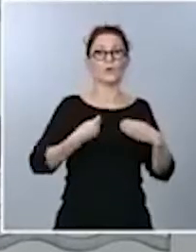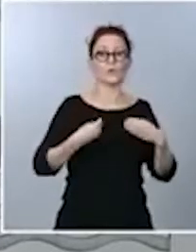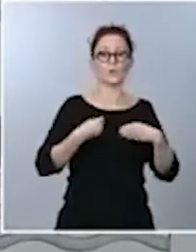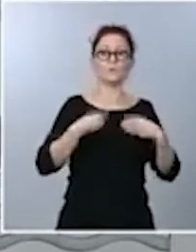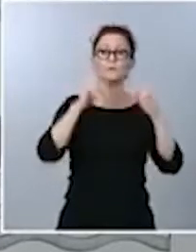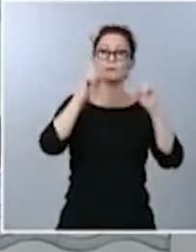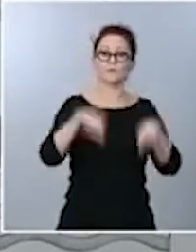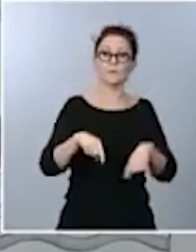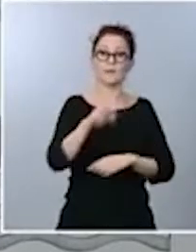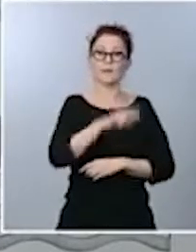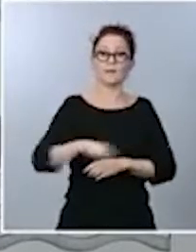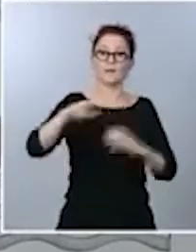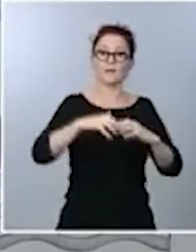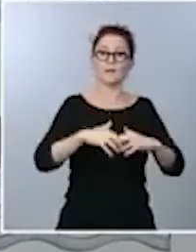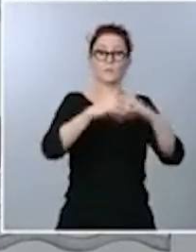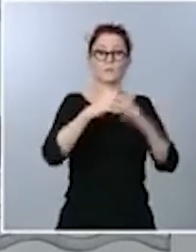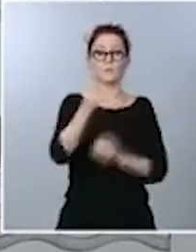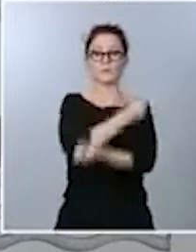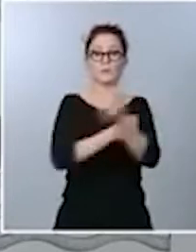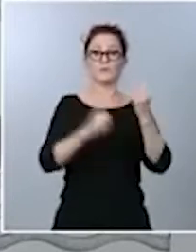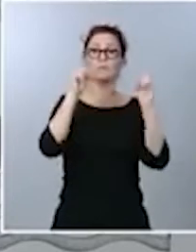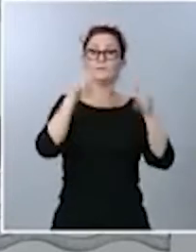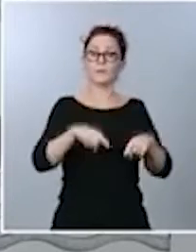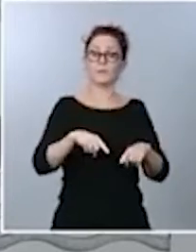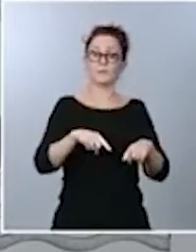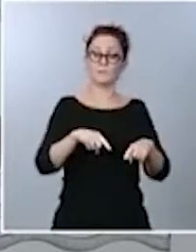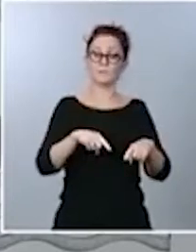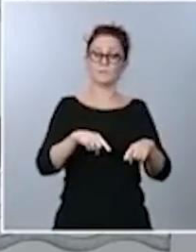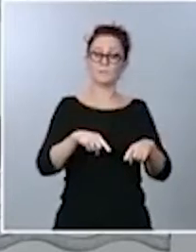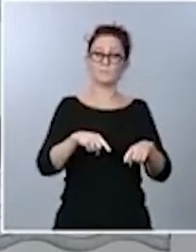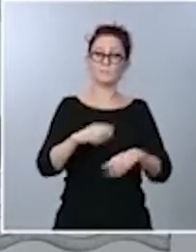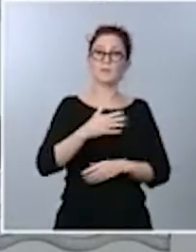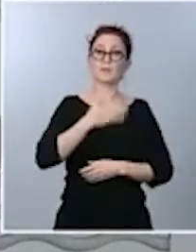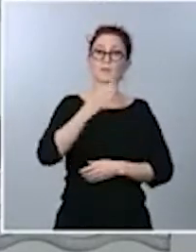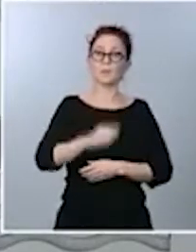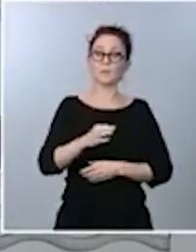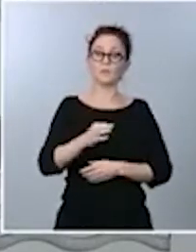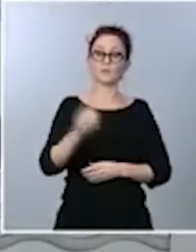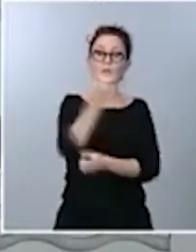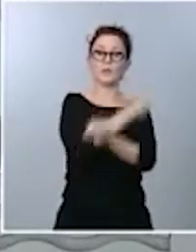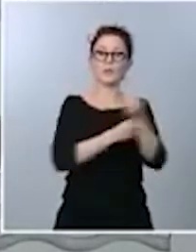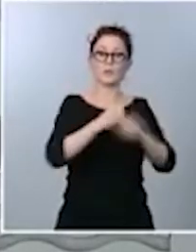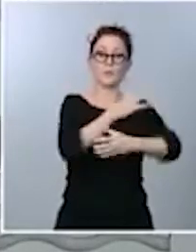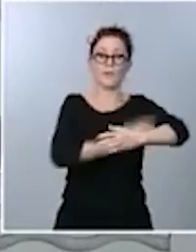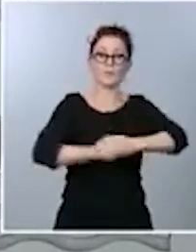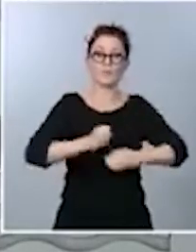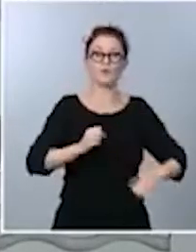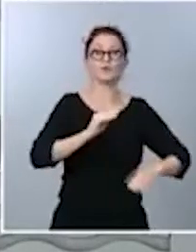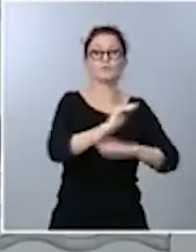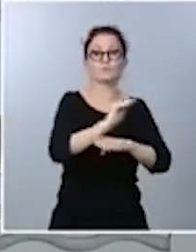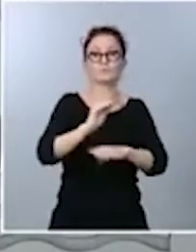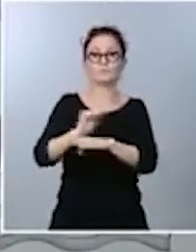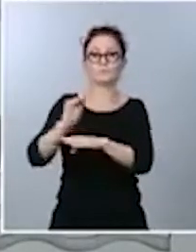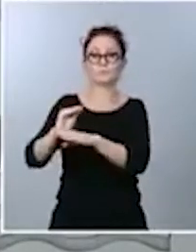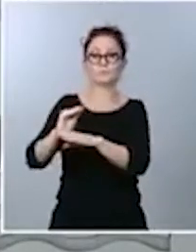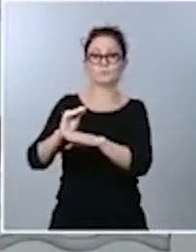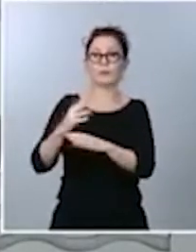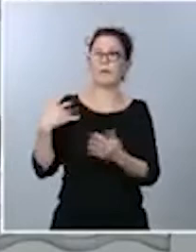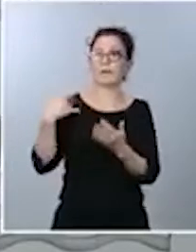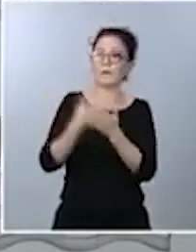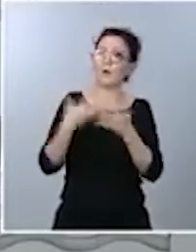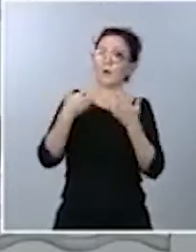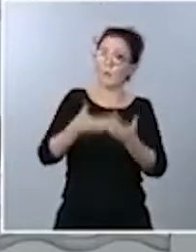económica y de la capacidad de poner a disposición de la economía todos los fondos que se han conseguido con tanto trabajo en Europa.